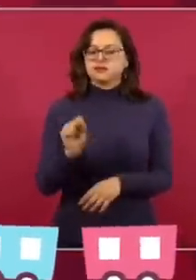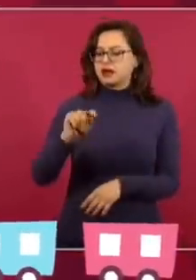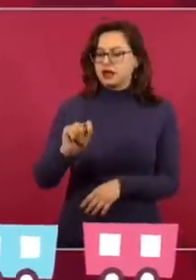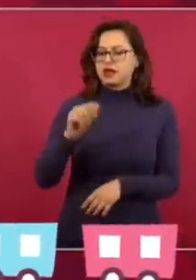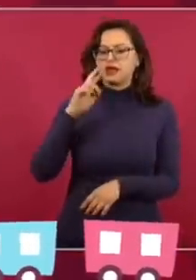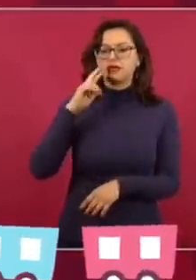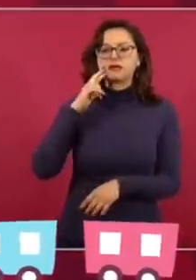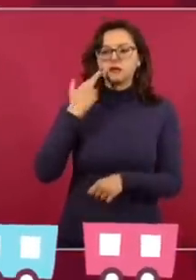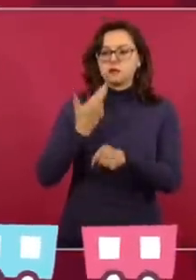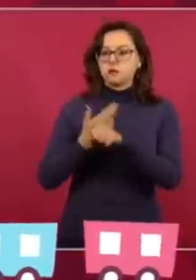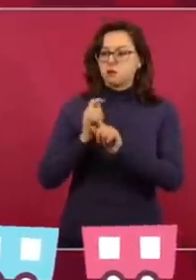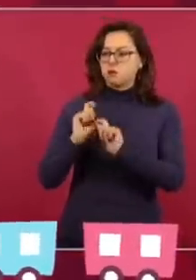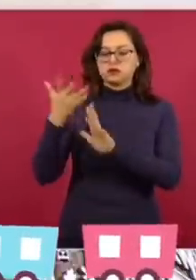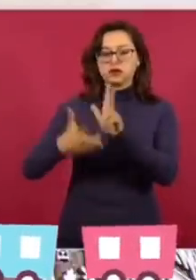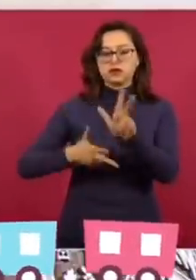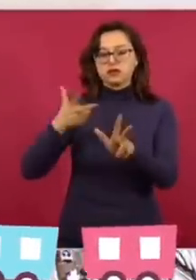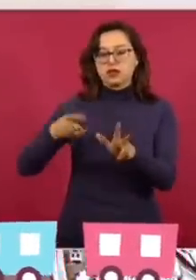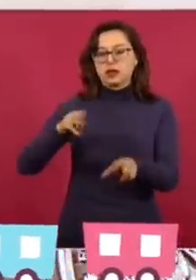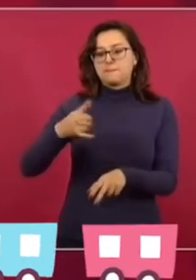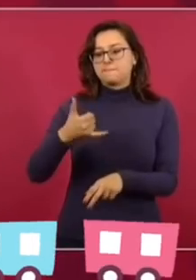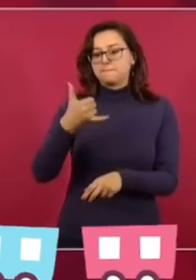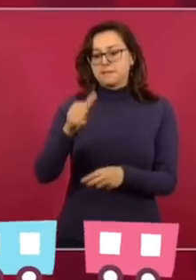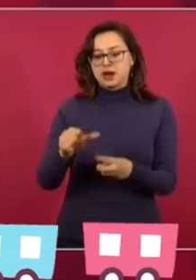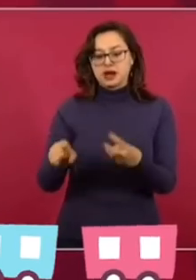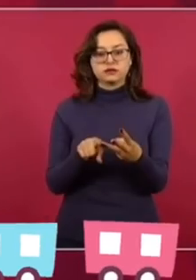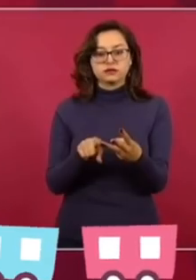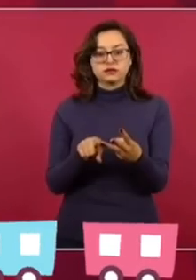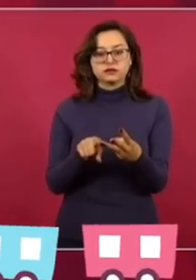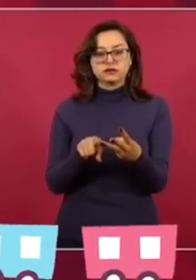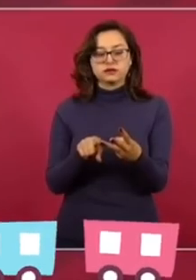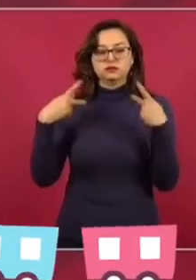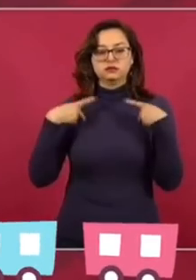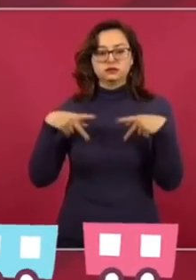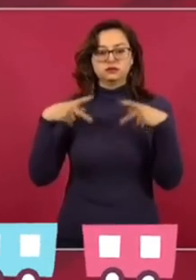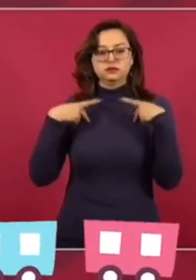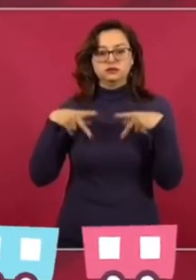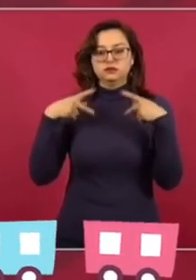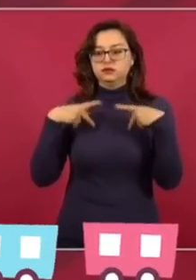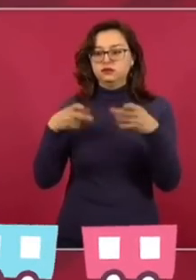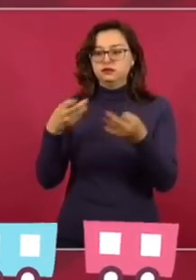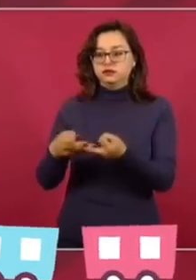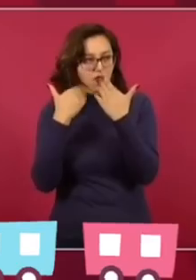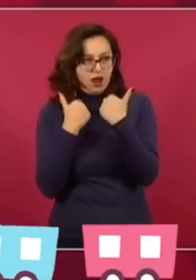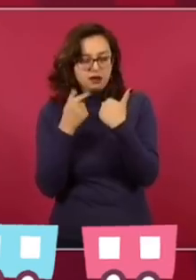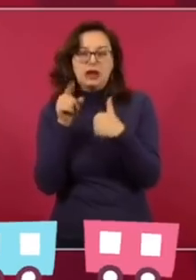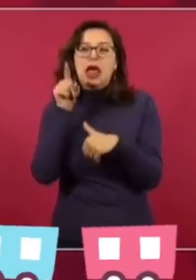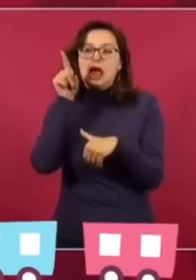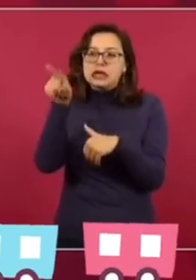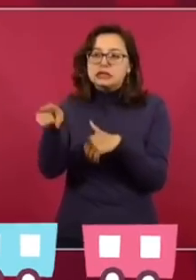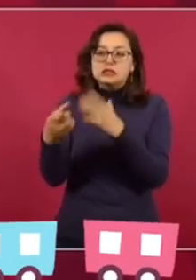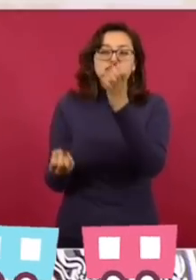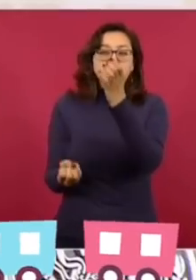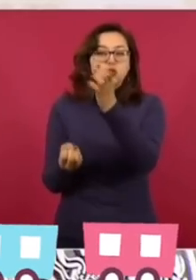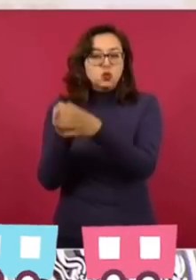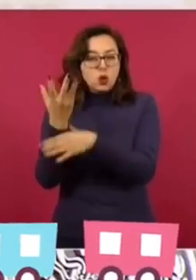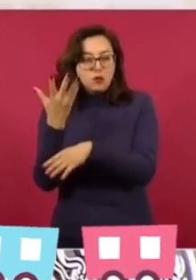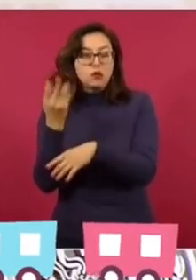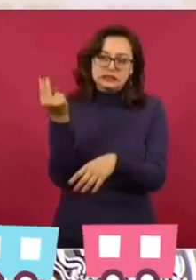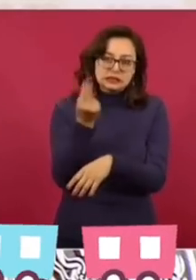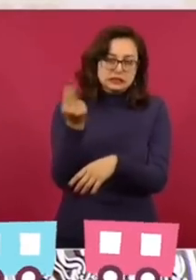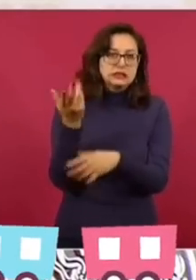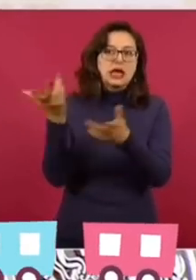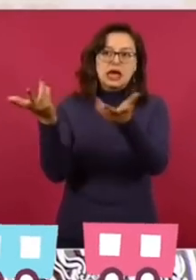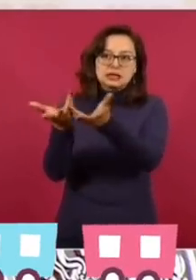Ambiente, el director de Fonatur, y también les estamos pidiendo que dialoguen con las comunidades. Pues se están llegando a acuerdos,